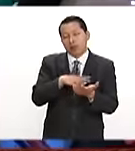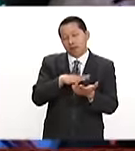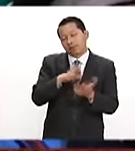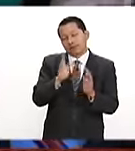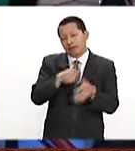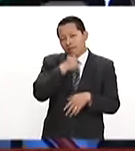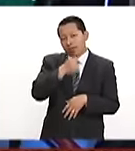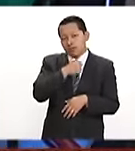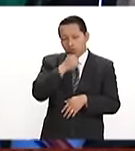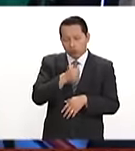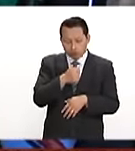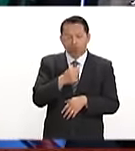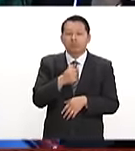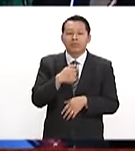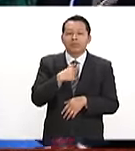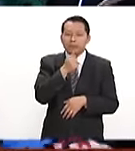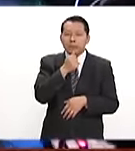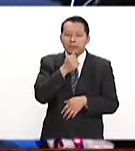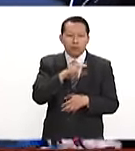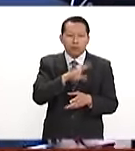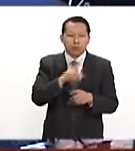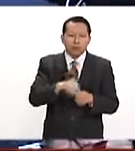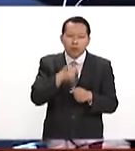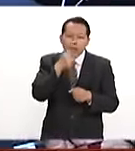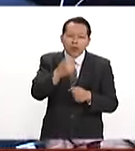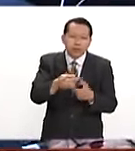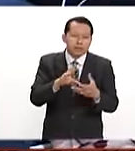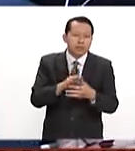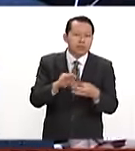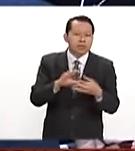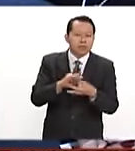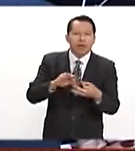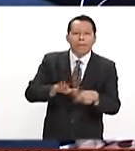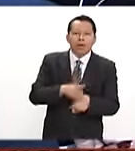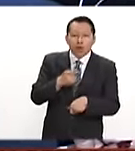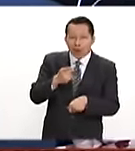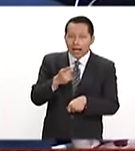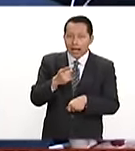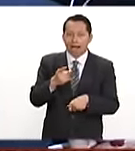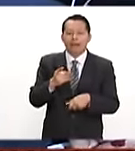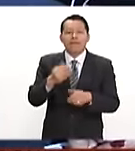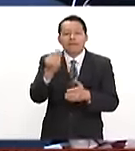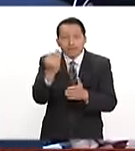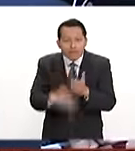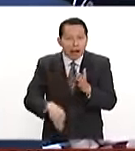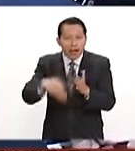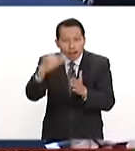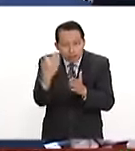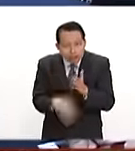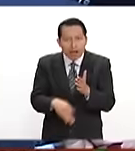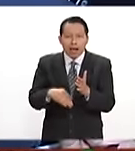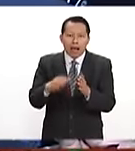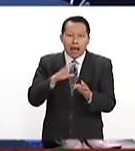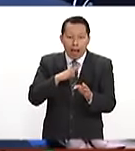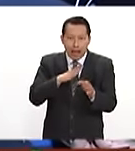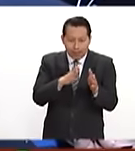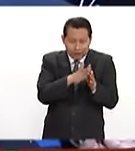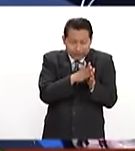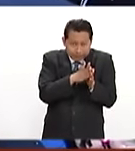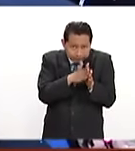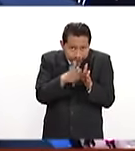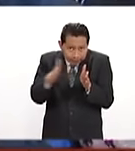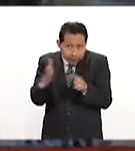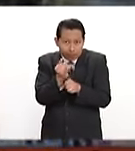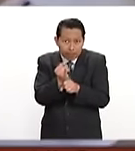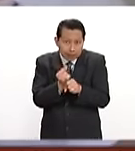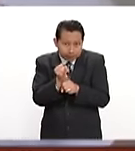utilización. Yo todavía no puedo adelantar porque no hemos terminado toda la primera parte siquiera